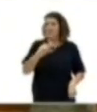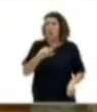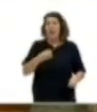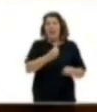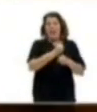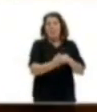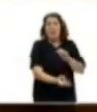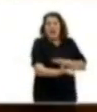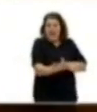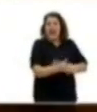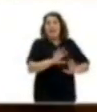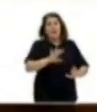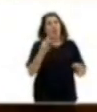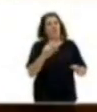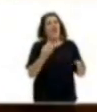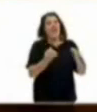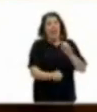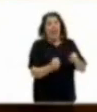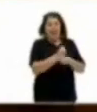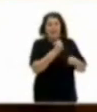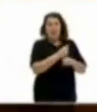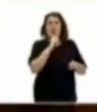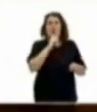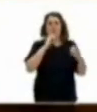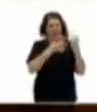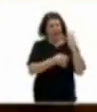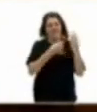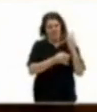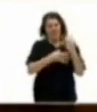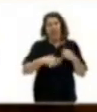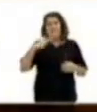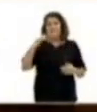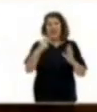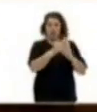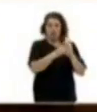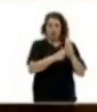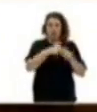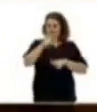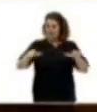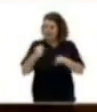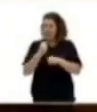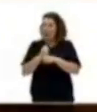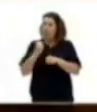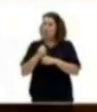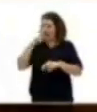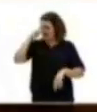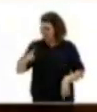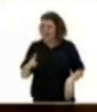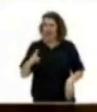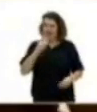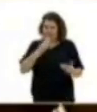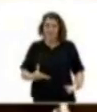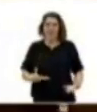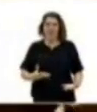además debe ser un empleo de calidad, respetando las condiciones de los trabajadores. Señor Clavijo, sí que se